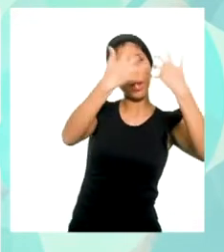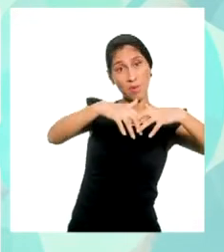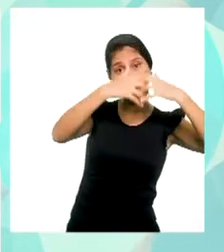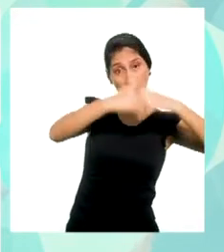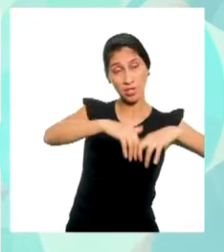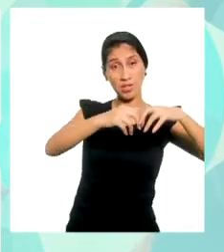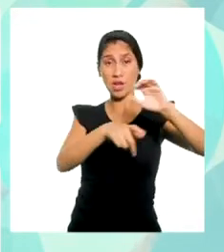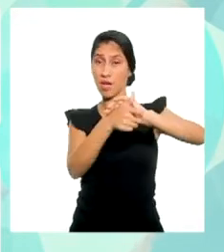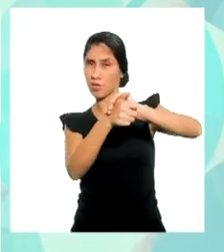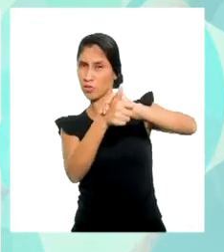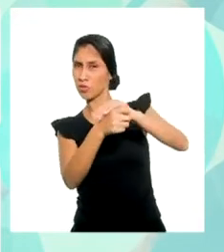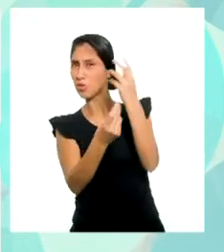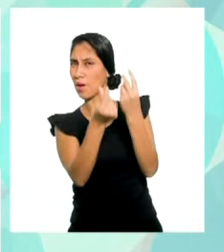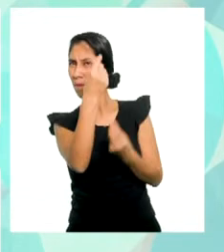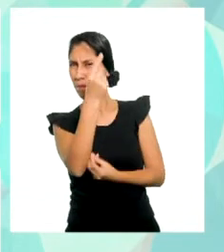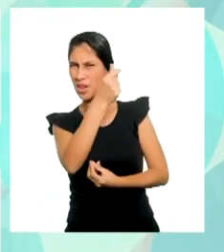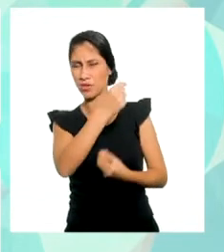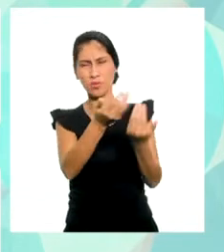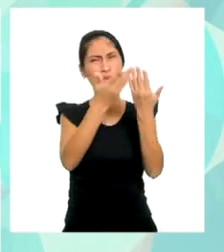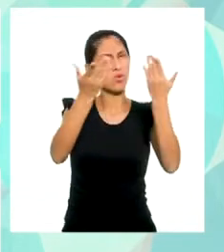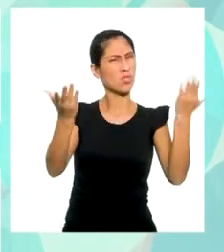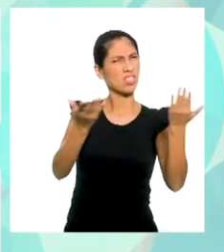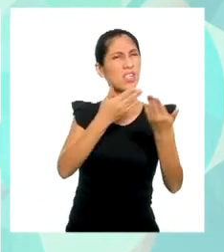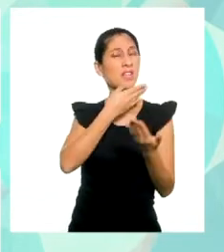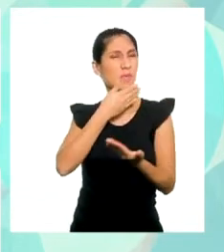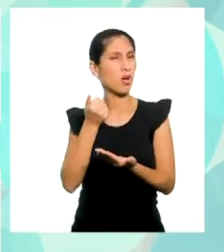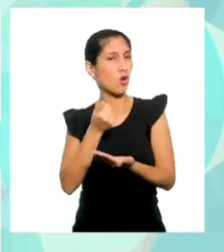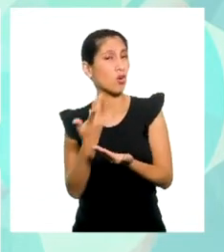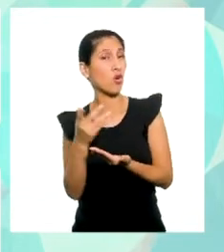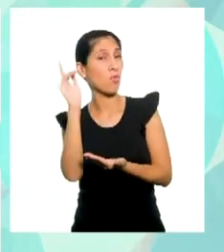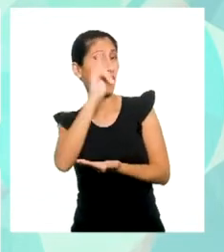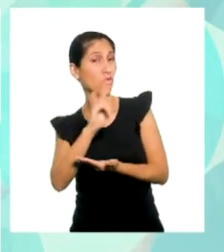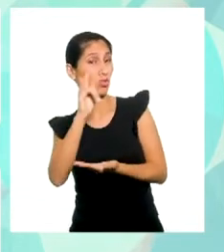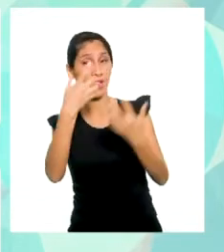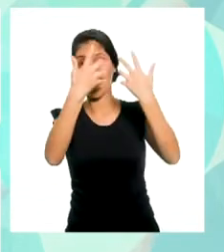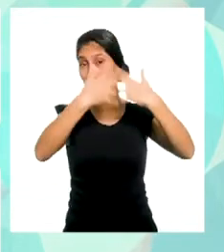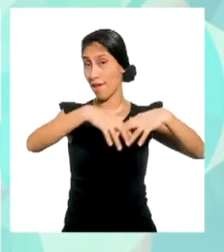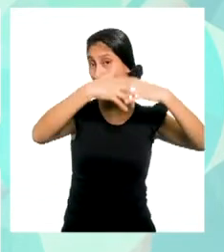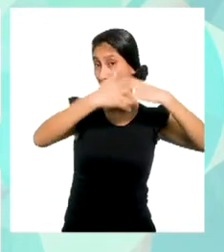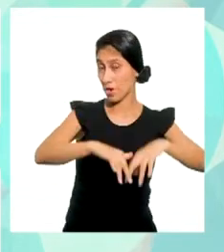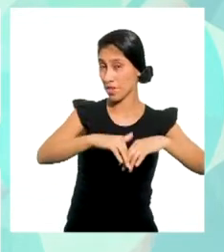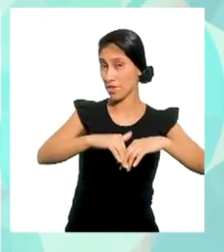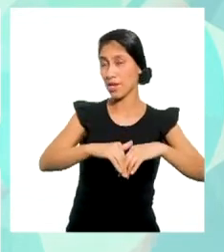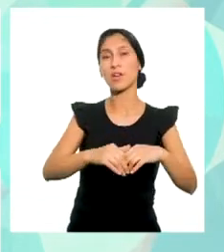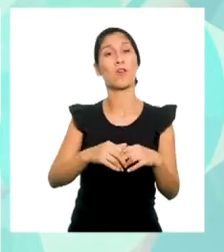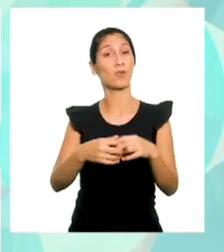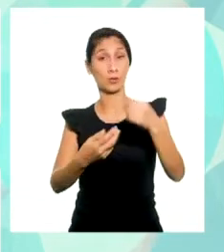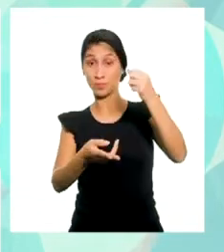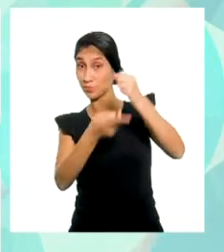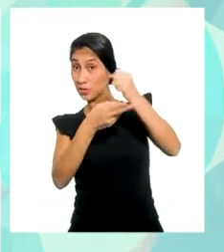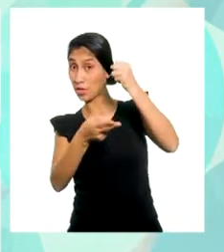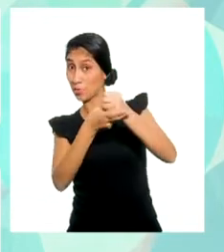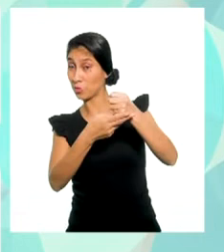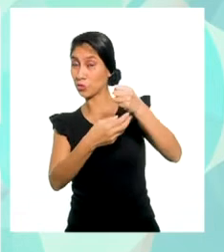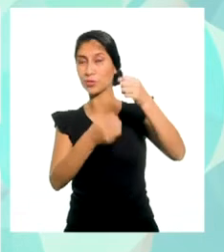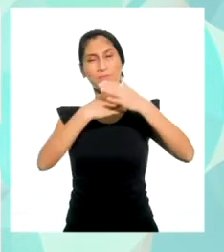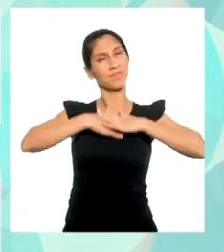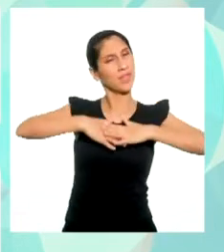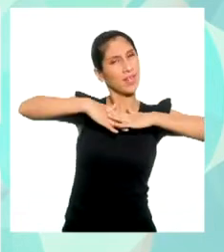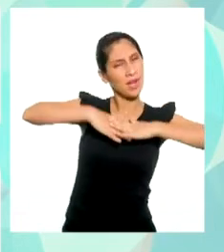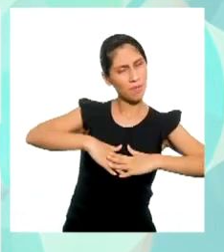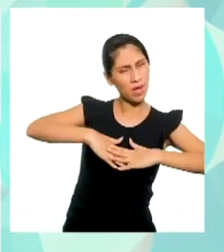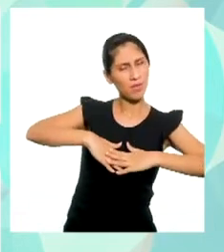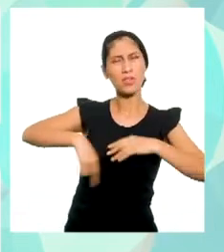Veloz. Por lo tanto, es conveniente usar la empresa Los Seguros y Calmados para